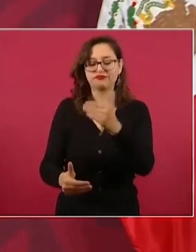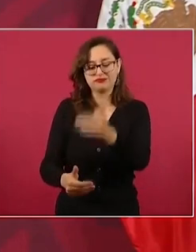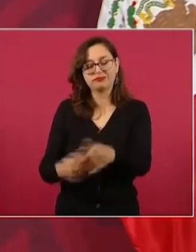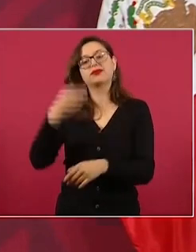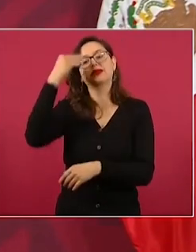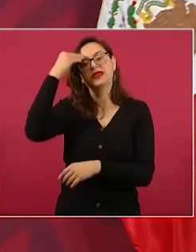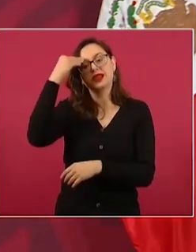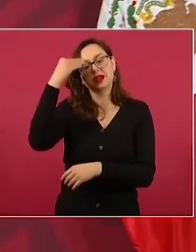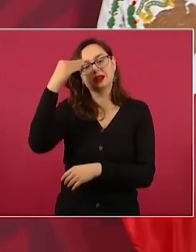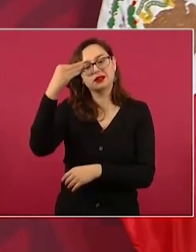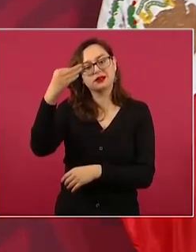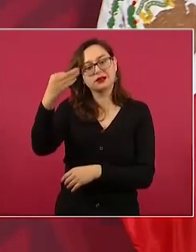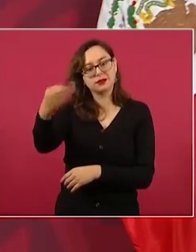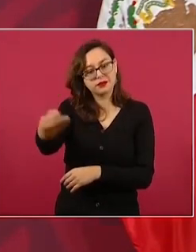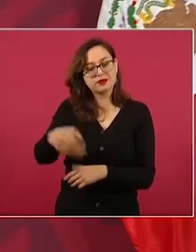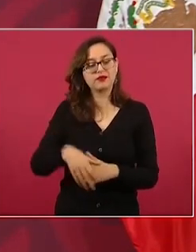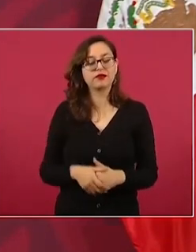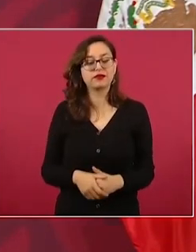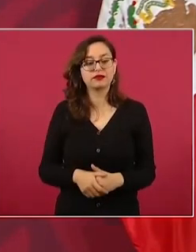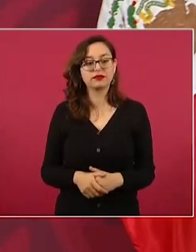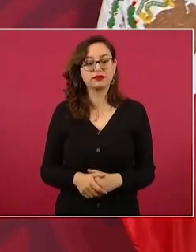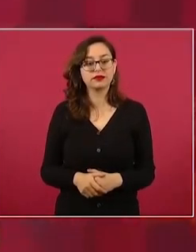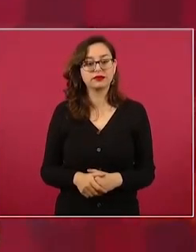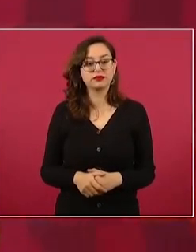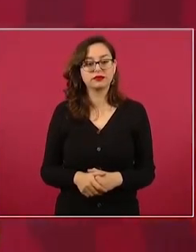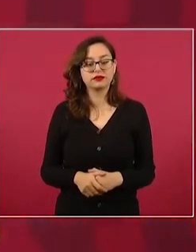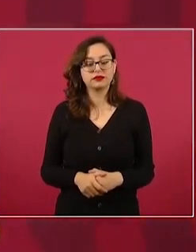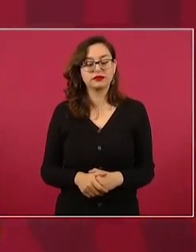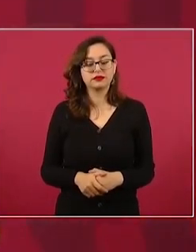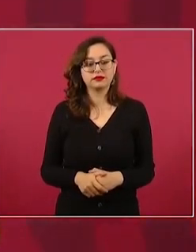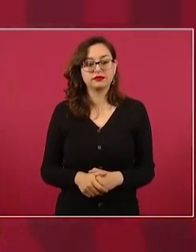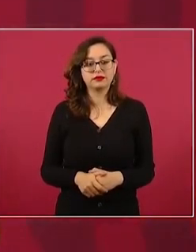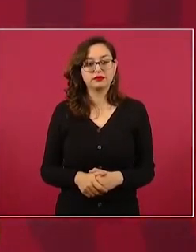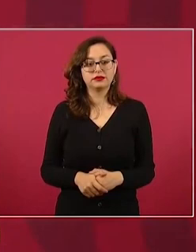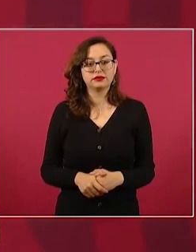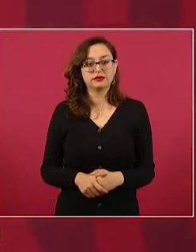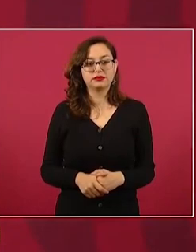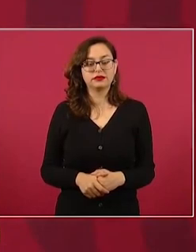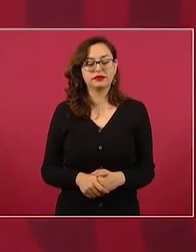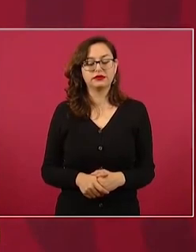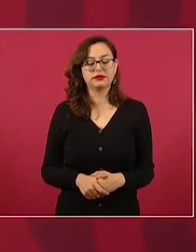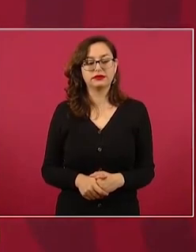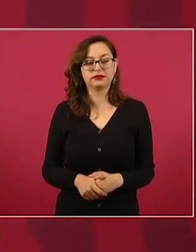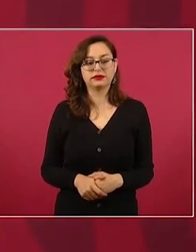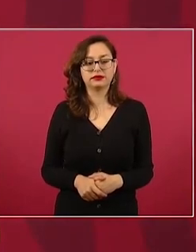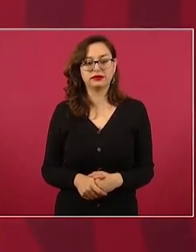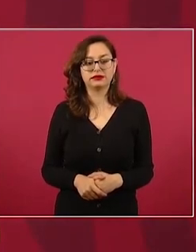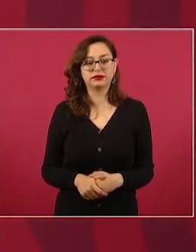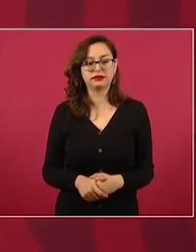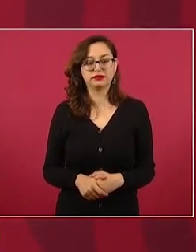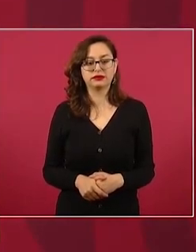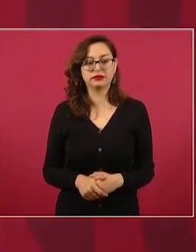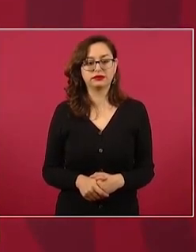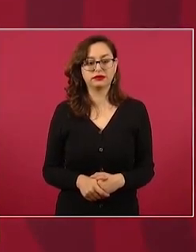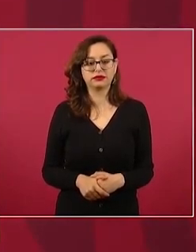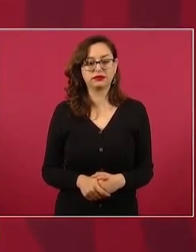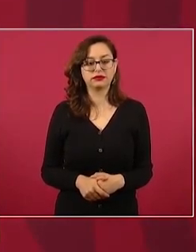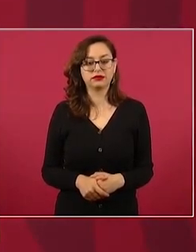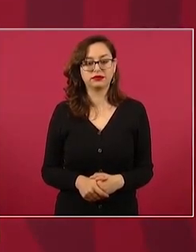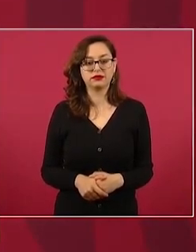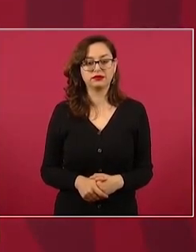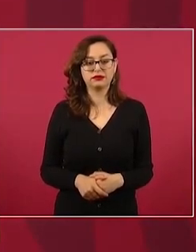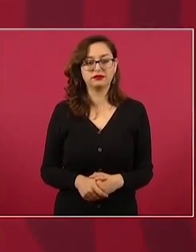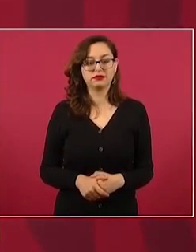tiempo, donde vamos a tener menos posibilidad de